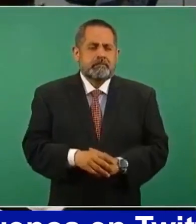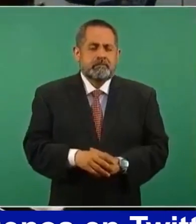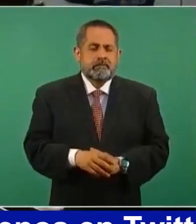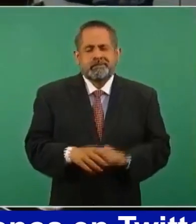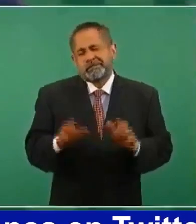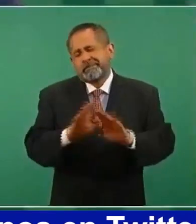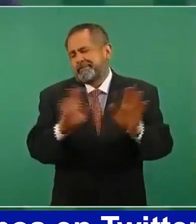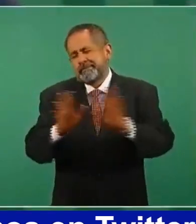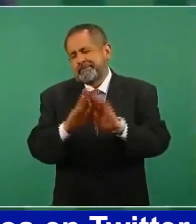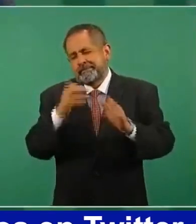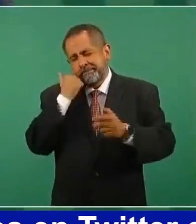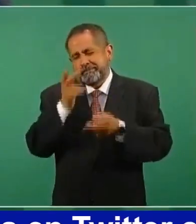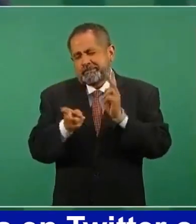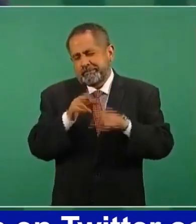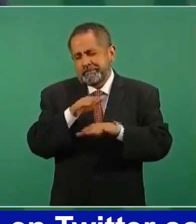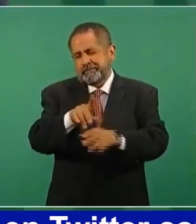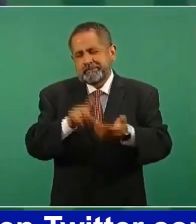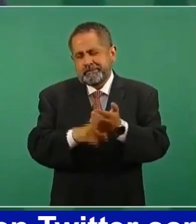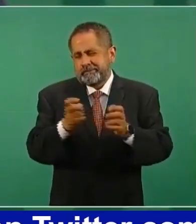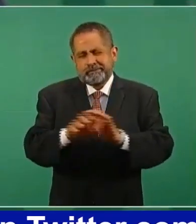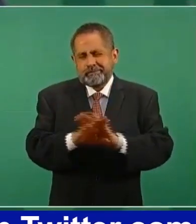Ya no quiero hablar de eso,